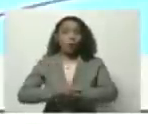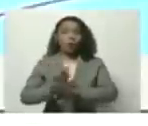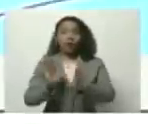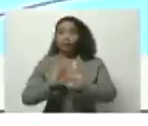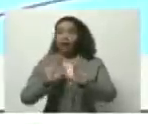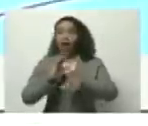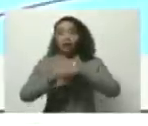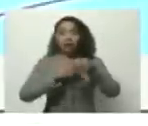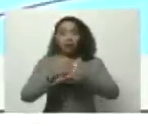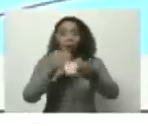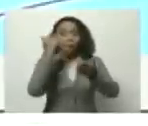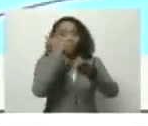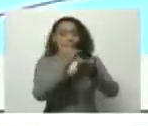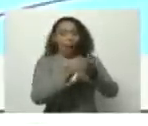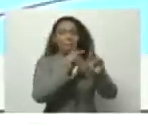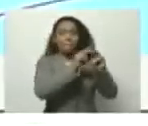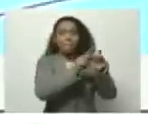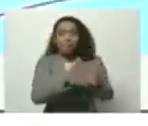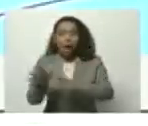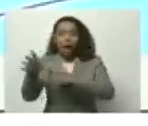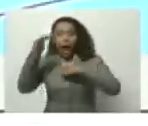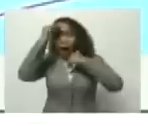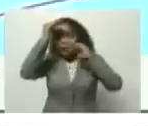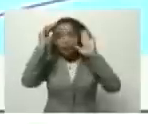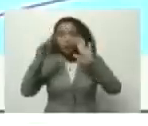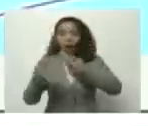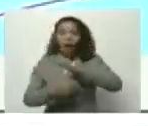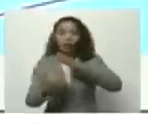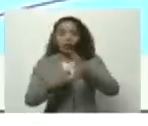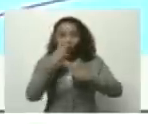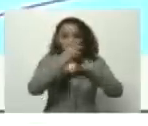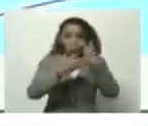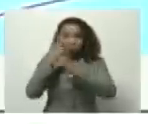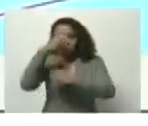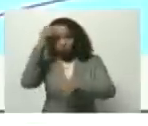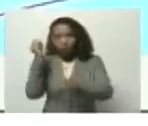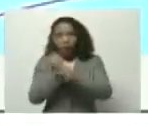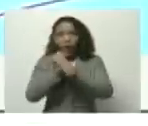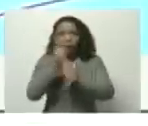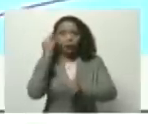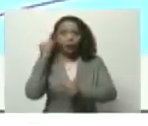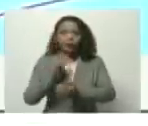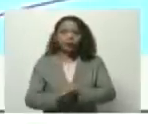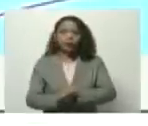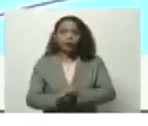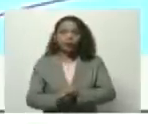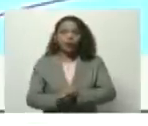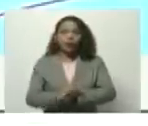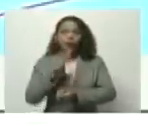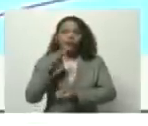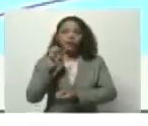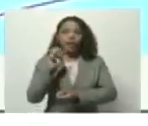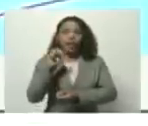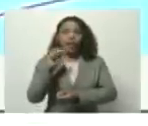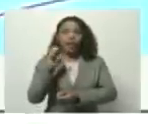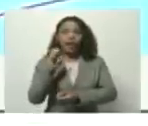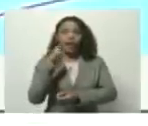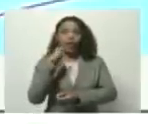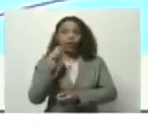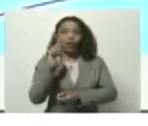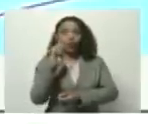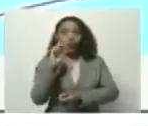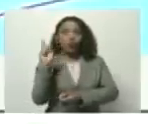un plan para atender la recreación y el turismo de los trabajadores. Benetur va a